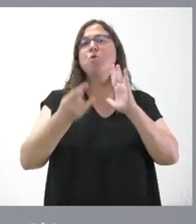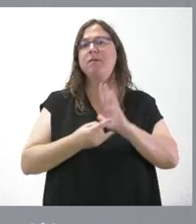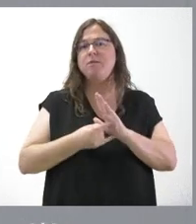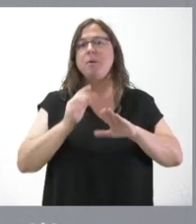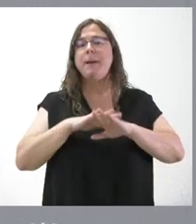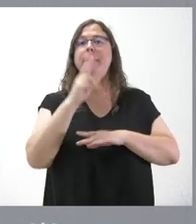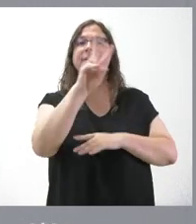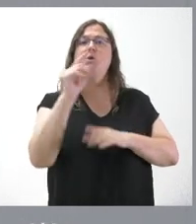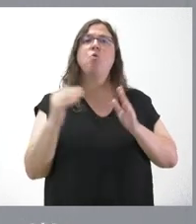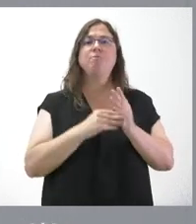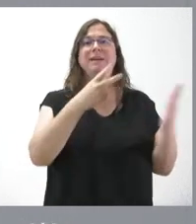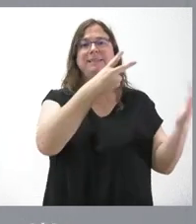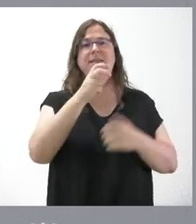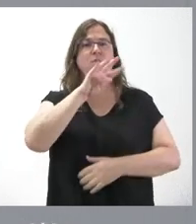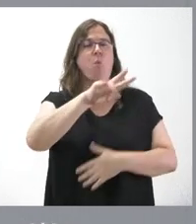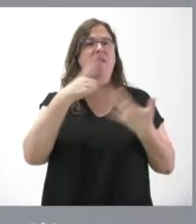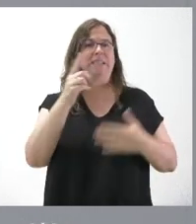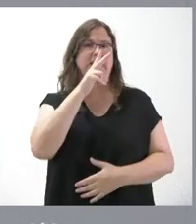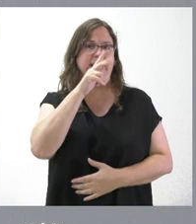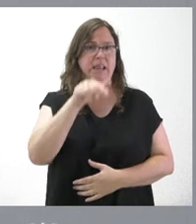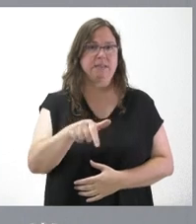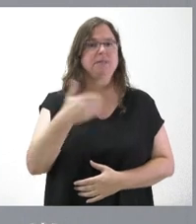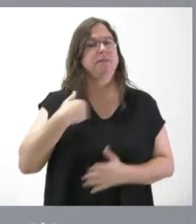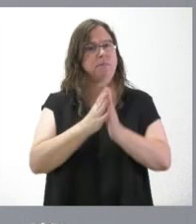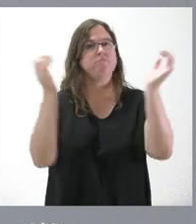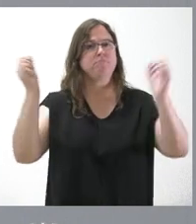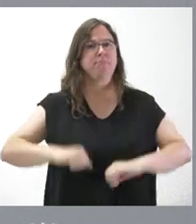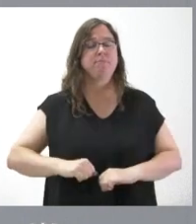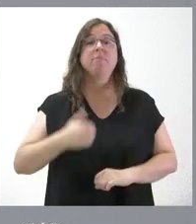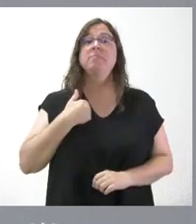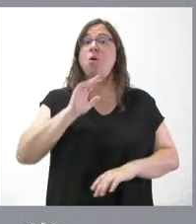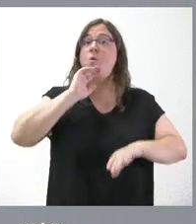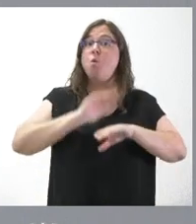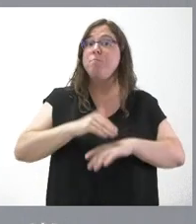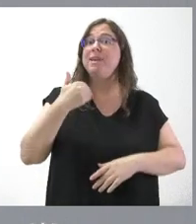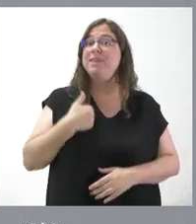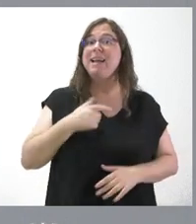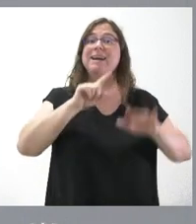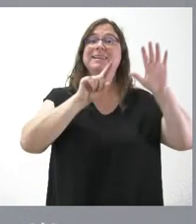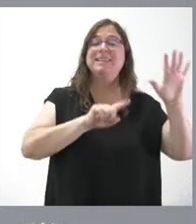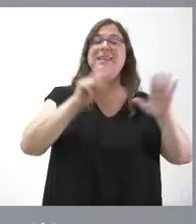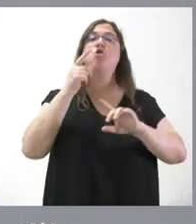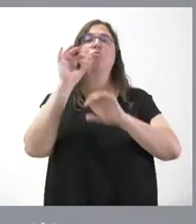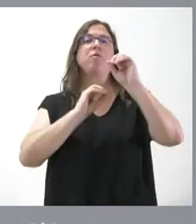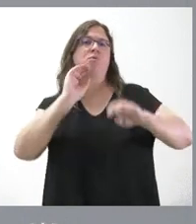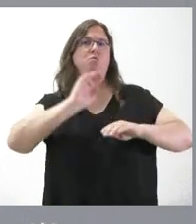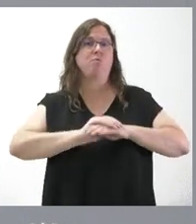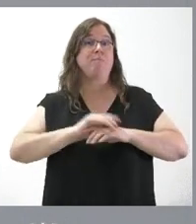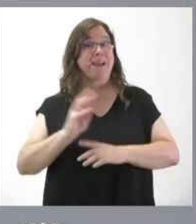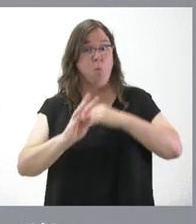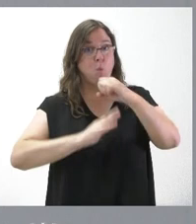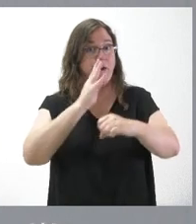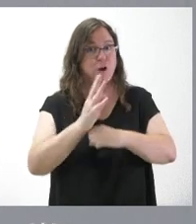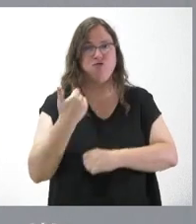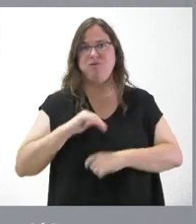de 21.746 hectáreas, lo que nos ha permitido cumplir ya a día de hoy el 72% del objetivo que teníamos para toda la legislatura.